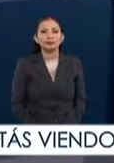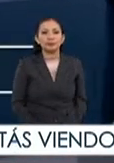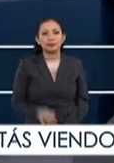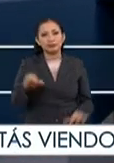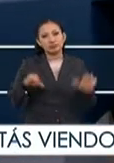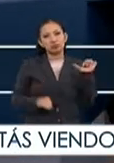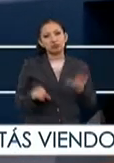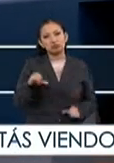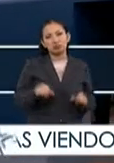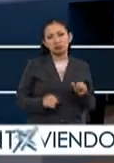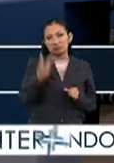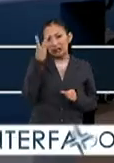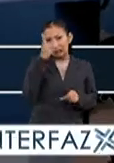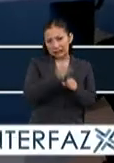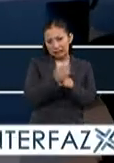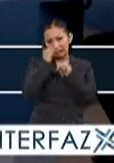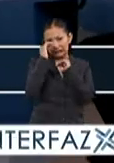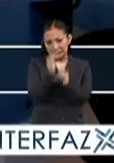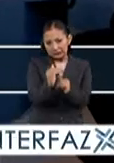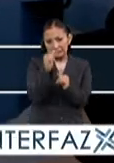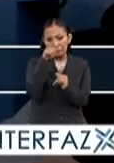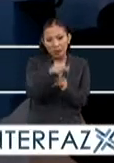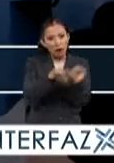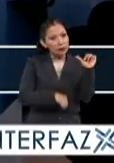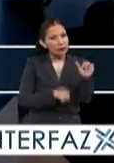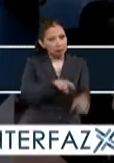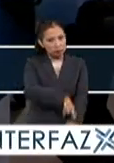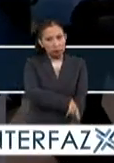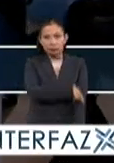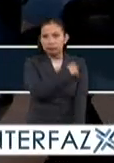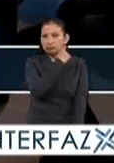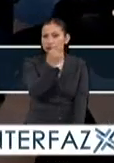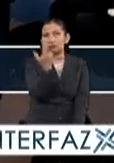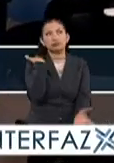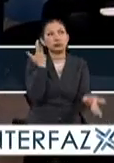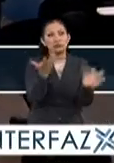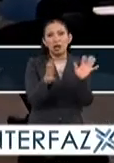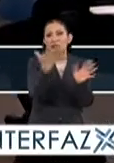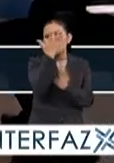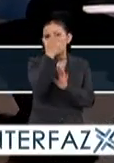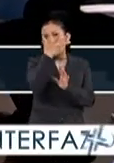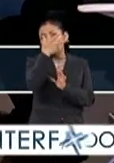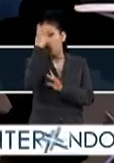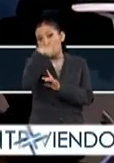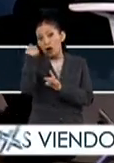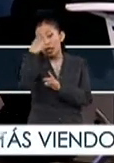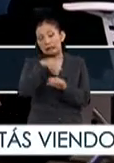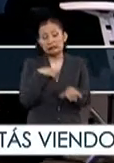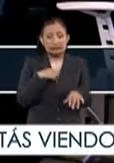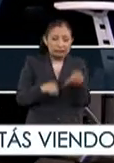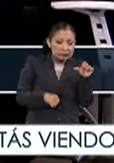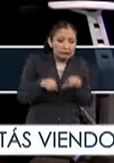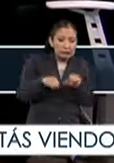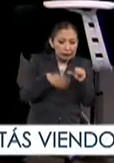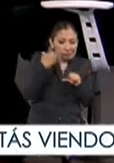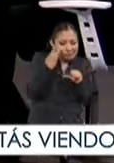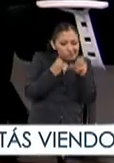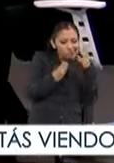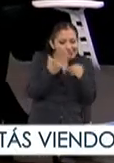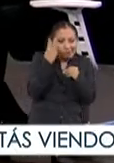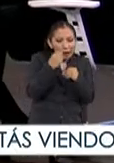Son actividades de no más de tres días o más en los cuales, pero son actividades largas de cada actividad de cerca de cinco a ocho horas, para que podamos nosotros,